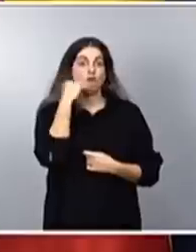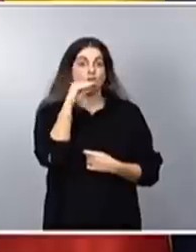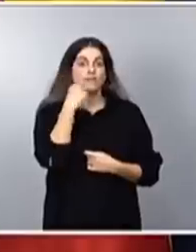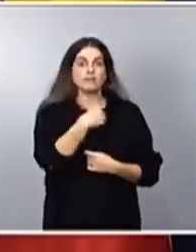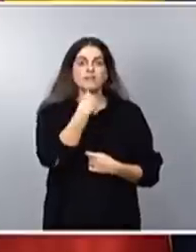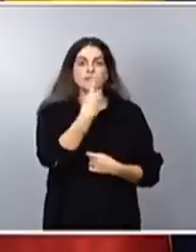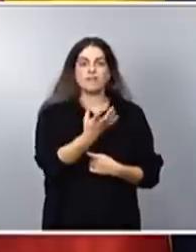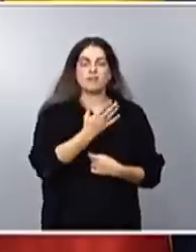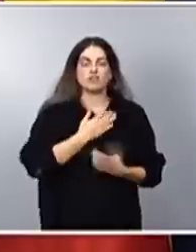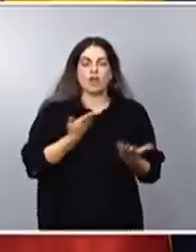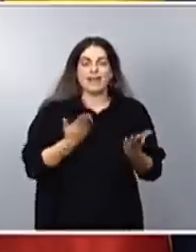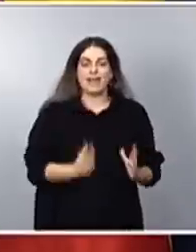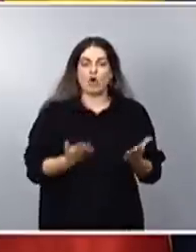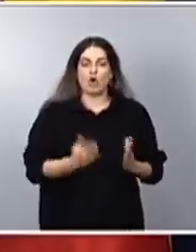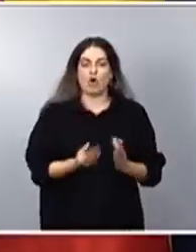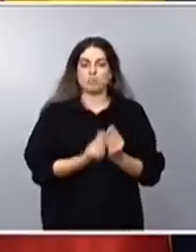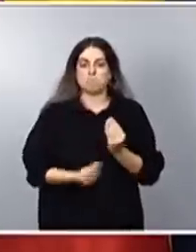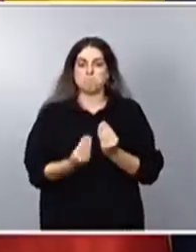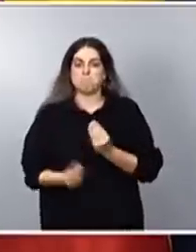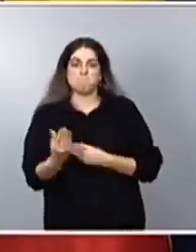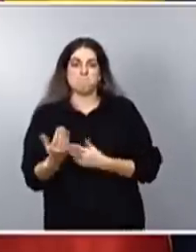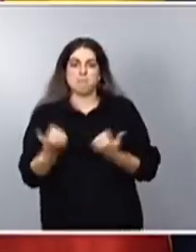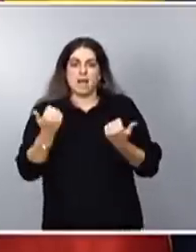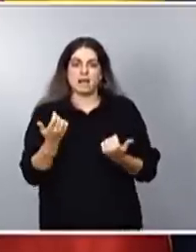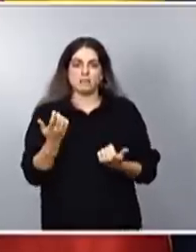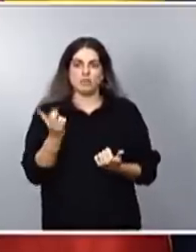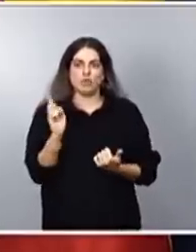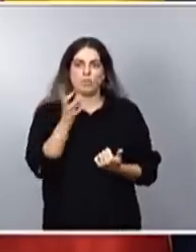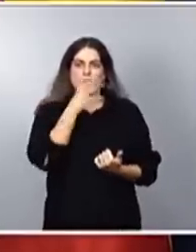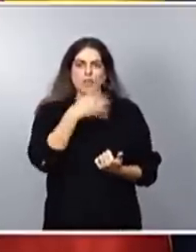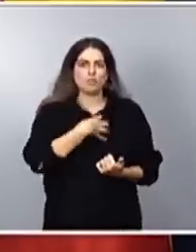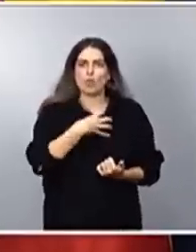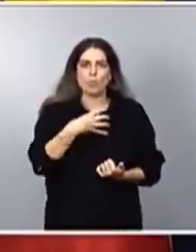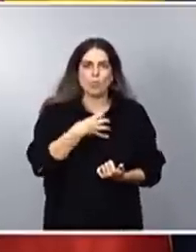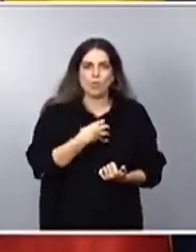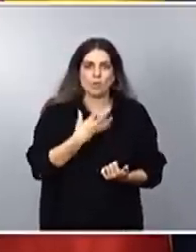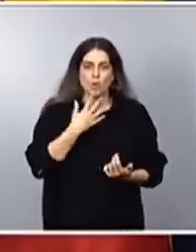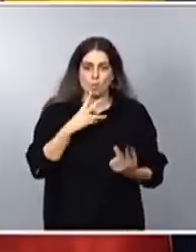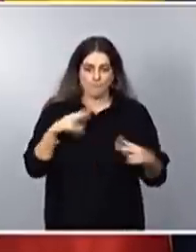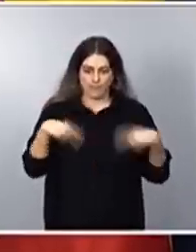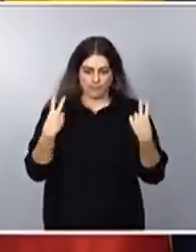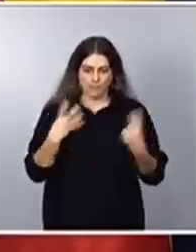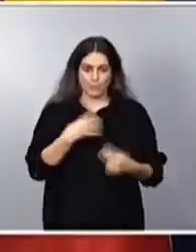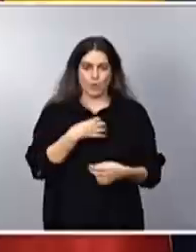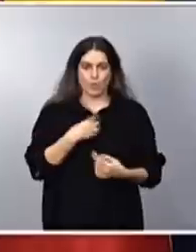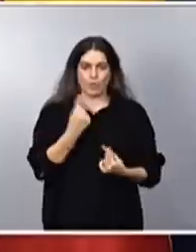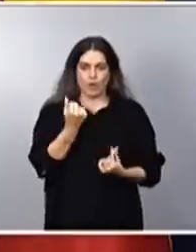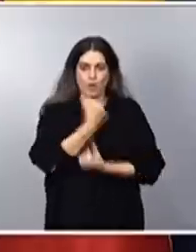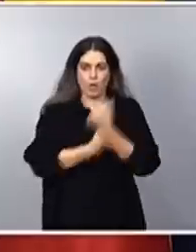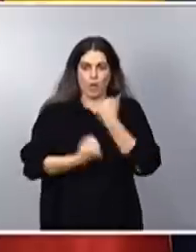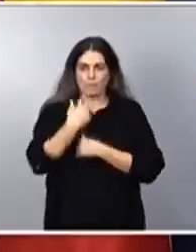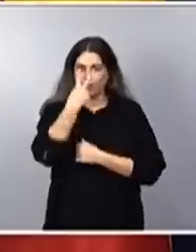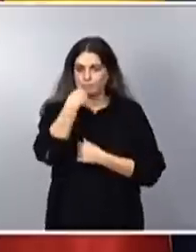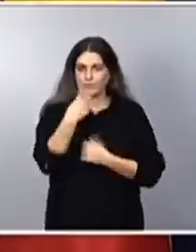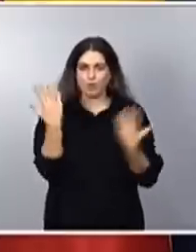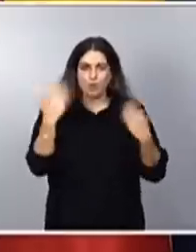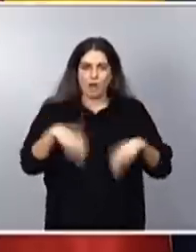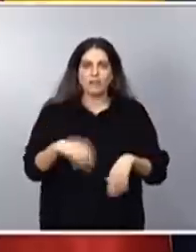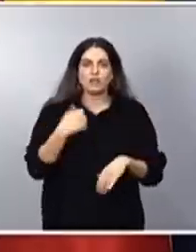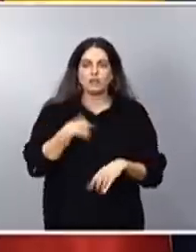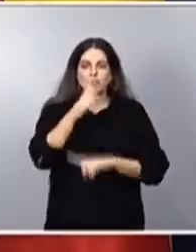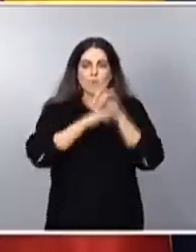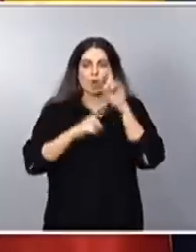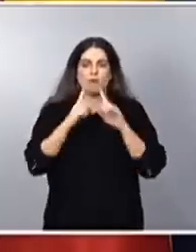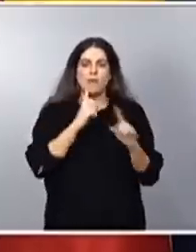porque no quieran, sino porque no pueden, porque no se lo pueden permitir. Precisamente dar respuesta a esa problemática era un objetivo fundamental